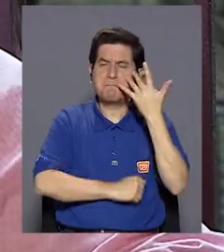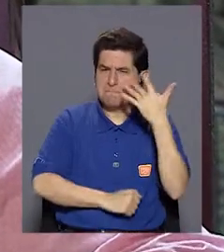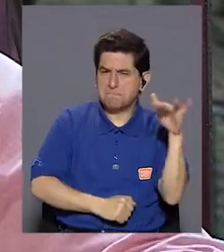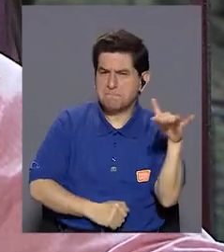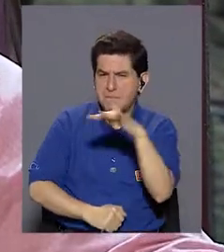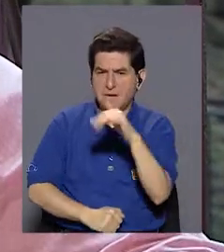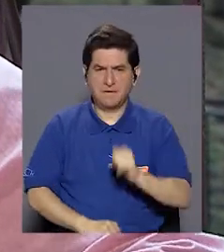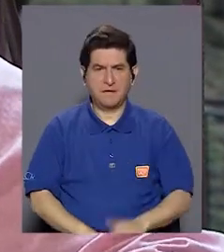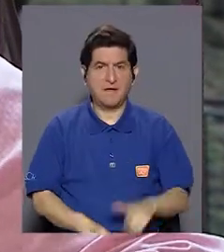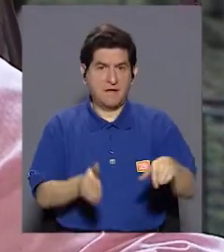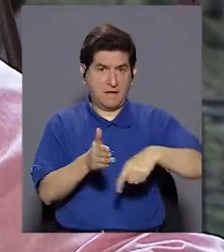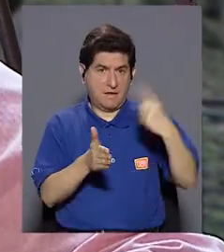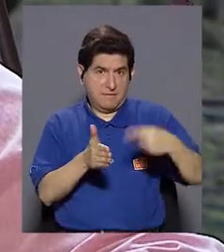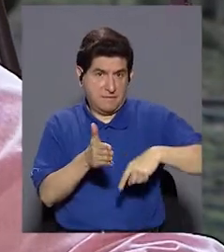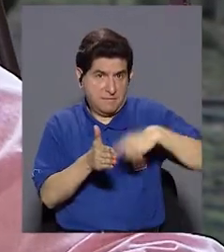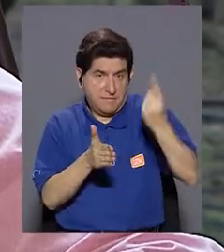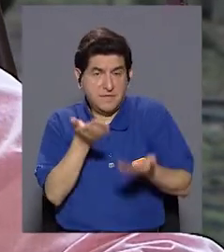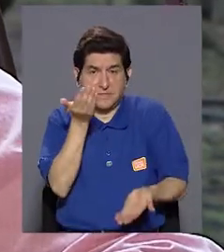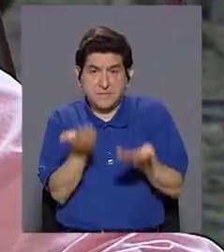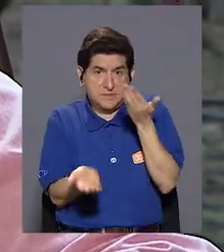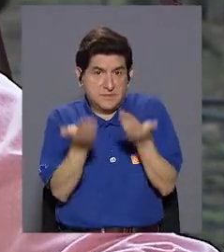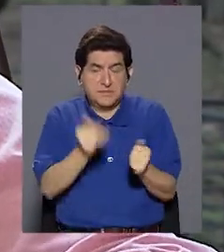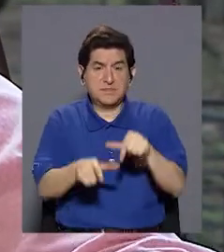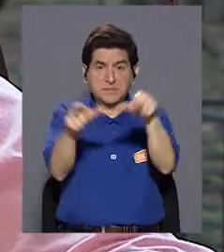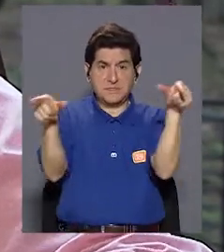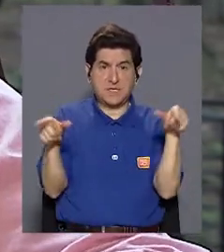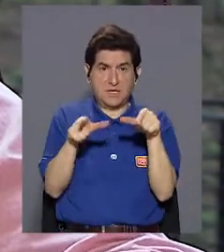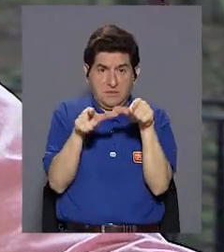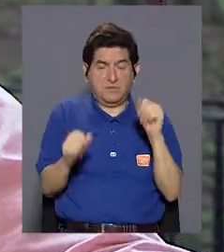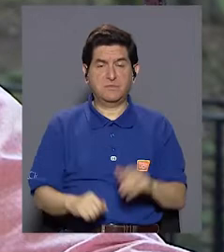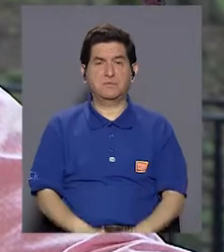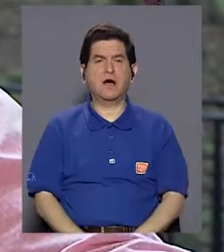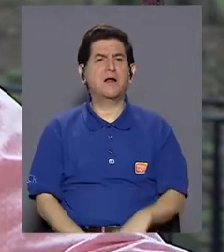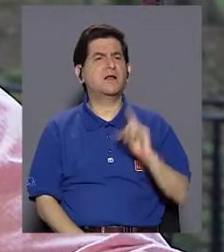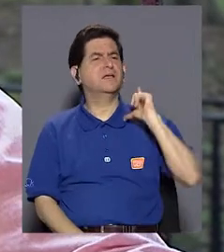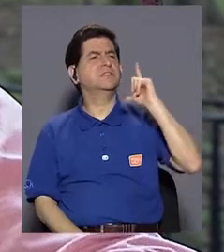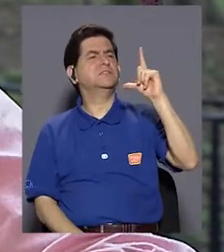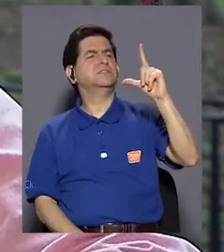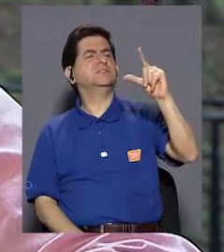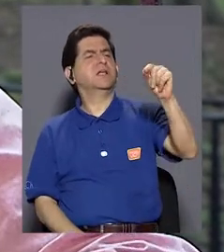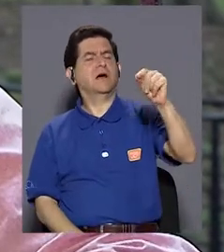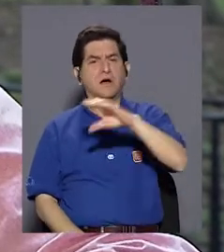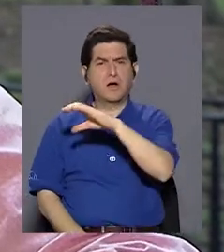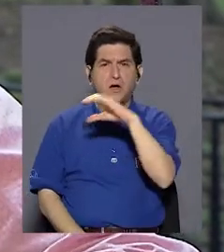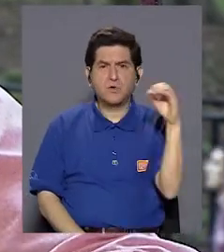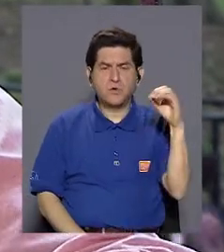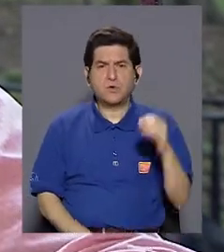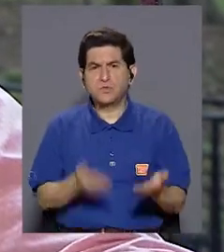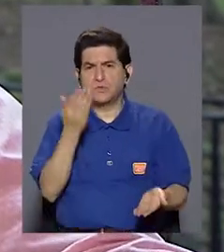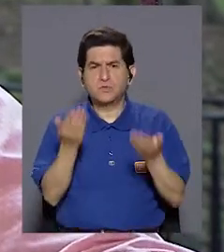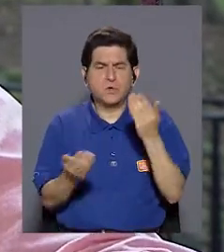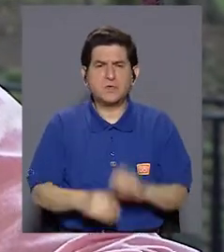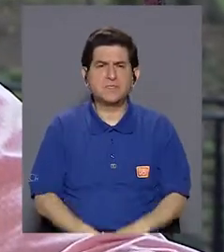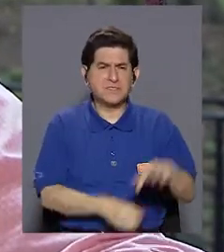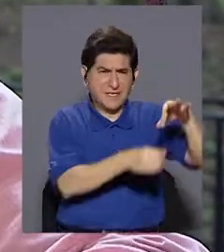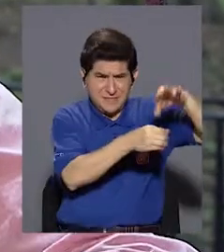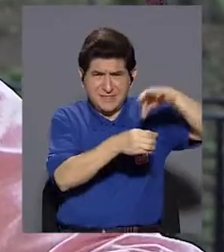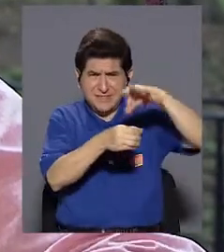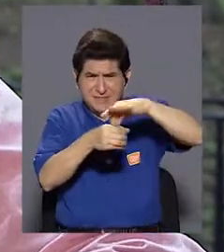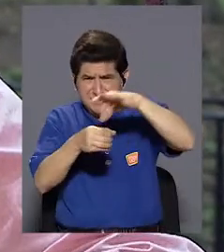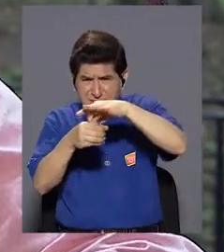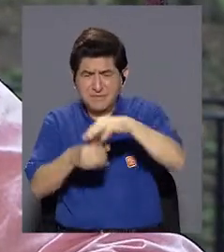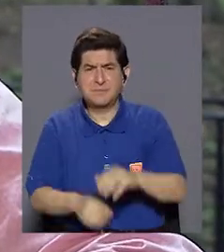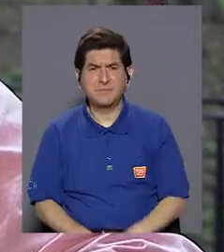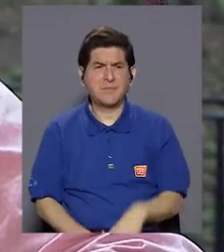similar, siendo que a veces en algunos lugares, en zonas rurales o en zonas donde hay muchas plantaciones,